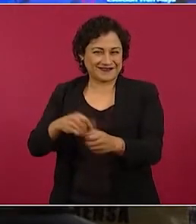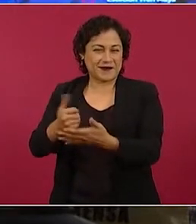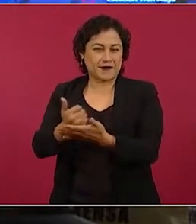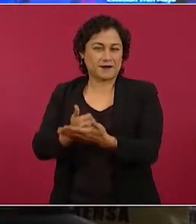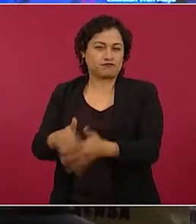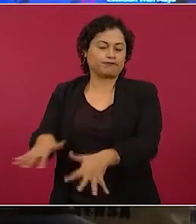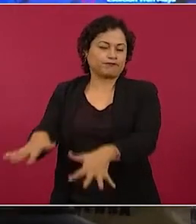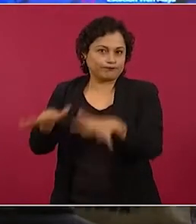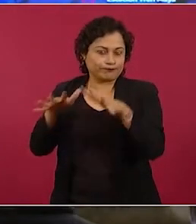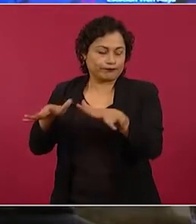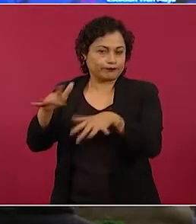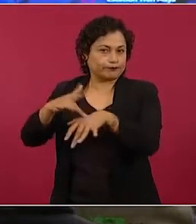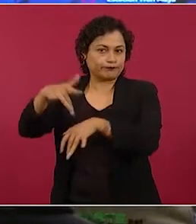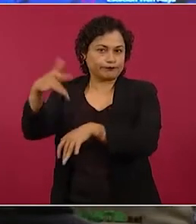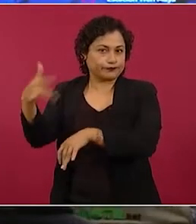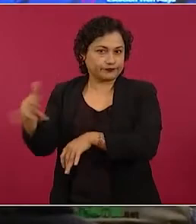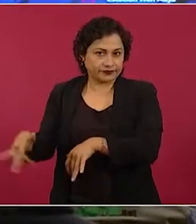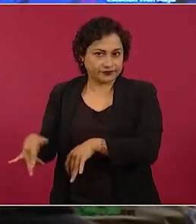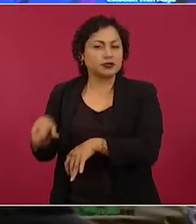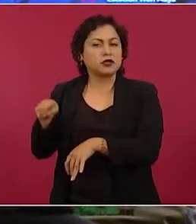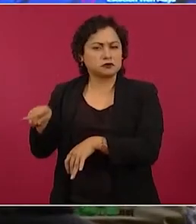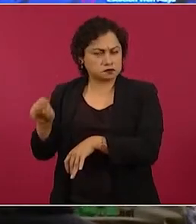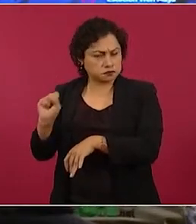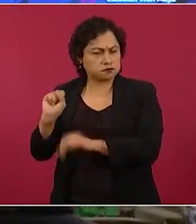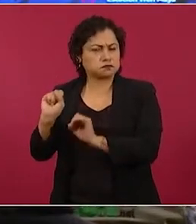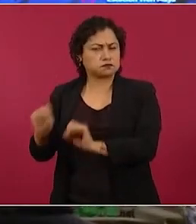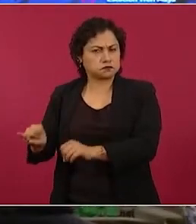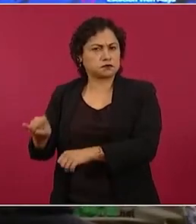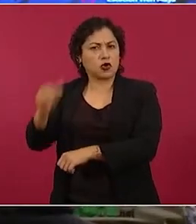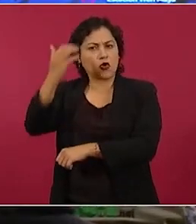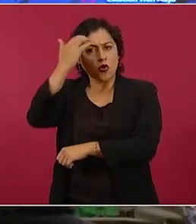sino que puedan introducirse